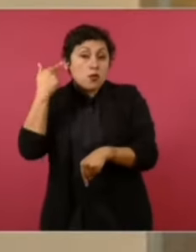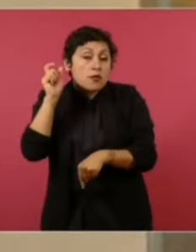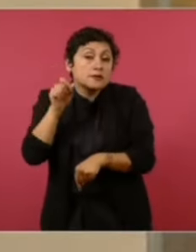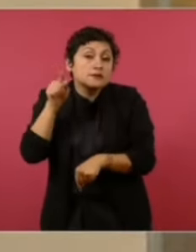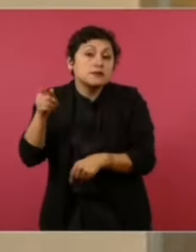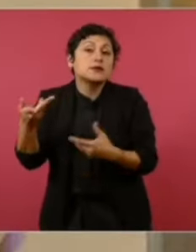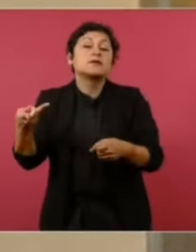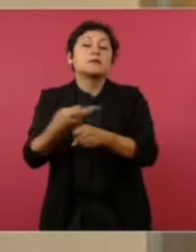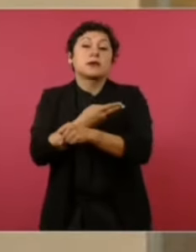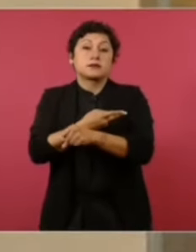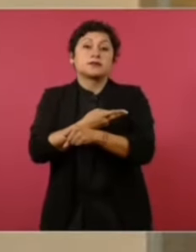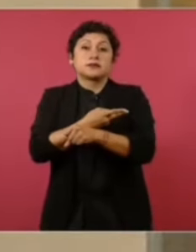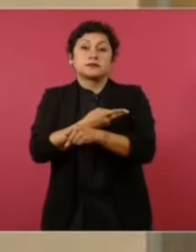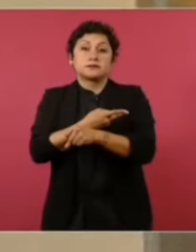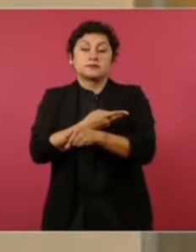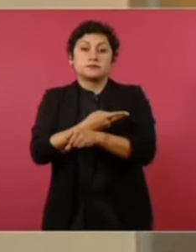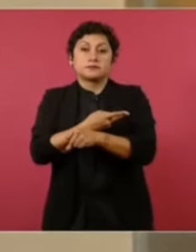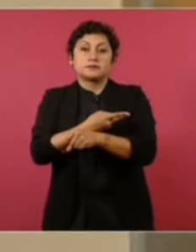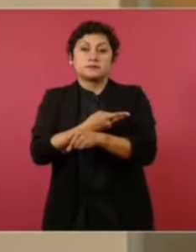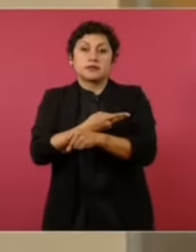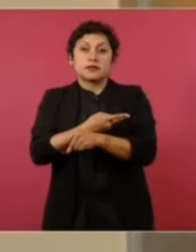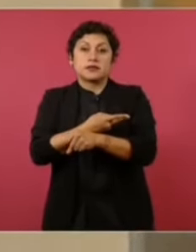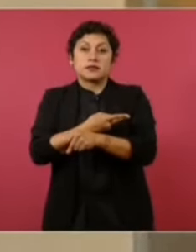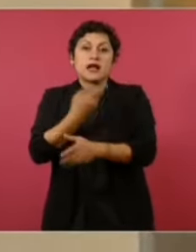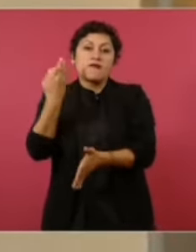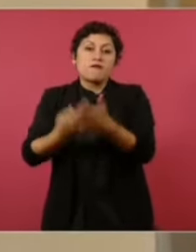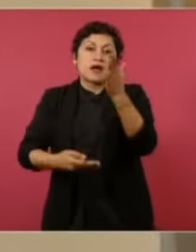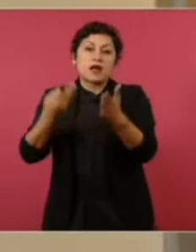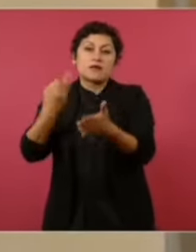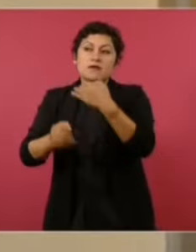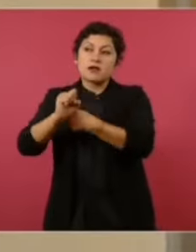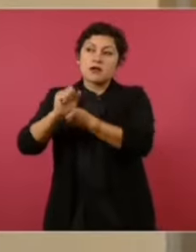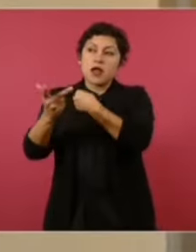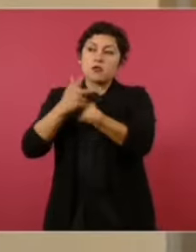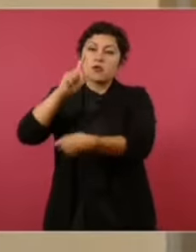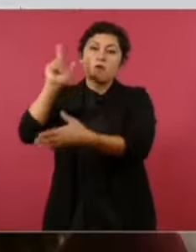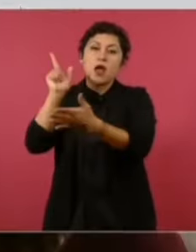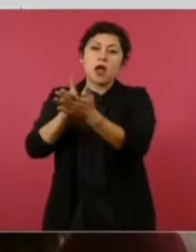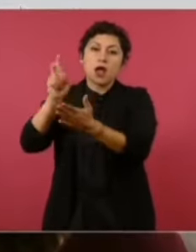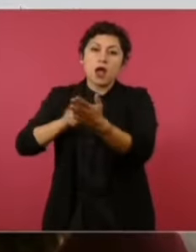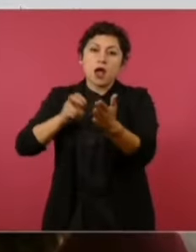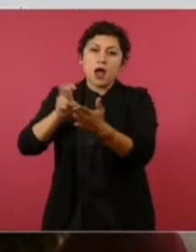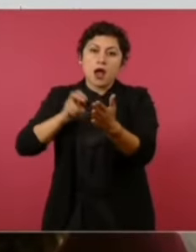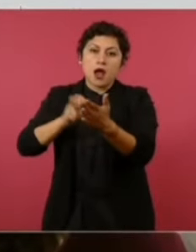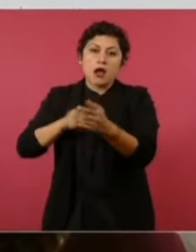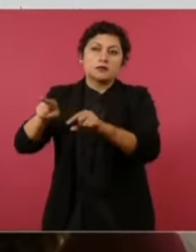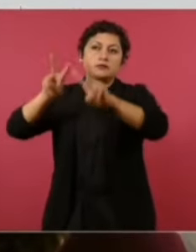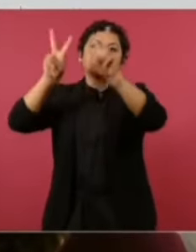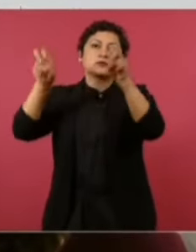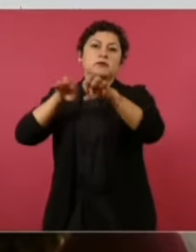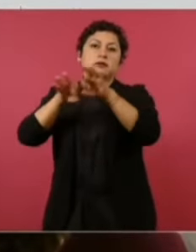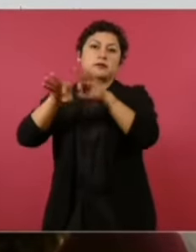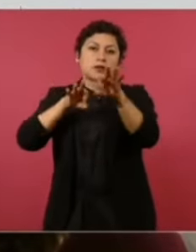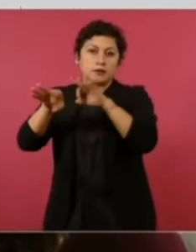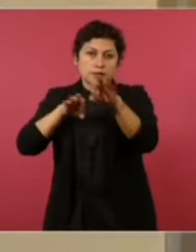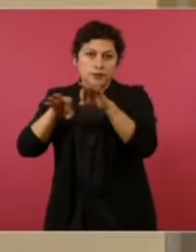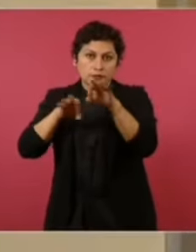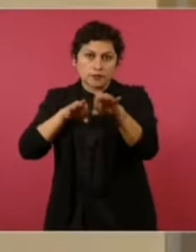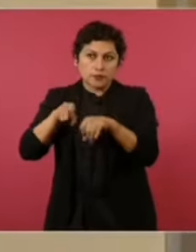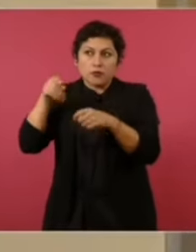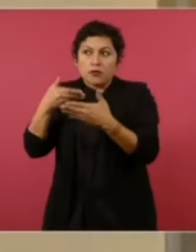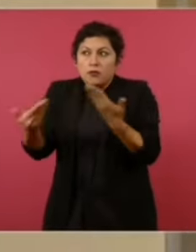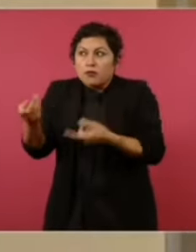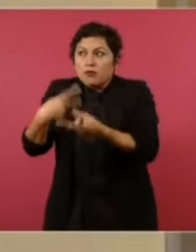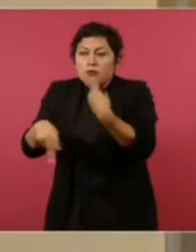de la falta, de haber tomado a tiempo reformas en toda Europa, especialmente las laborales, ya están creando un